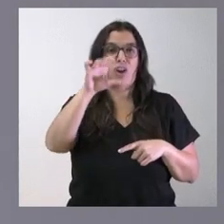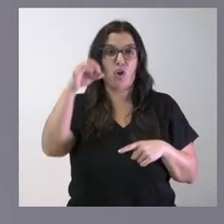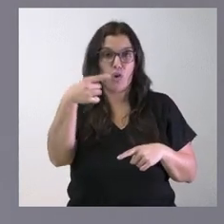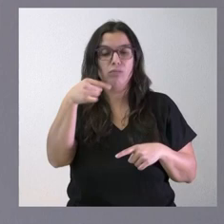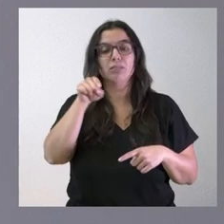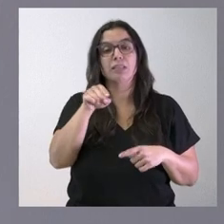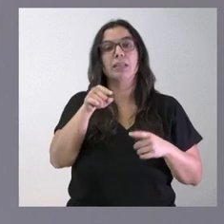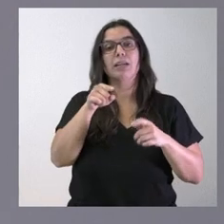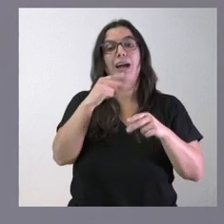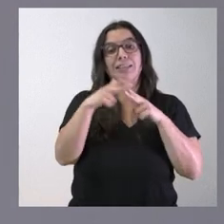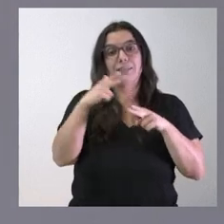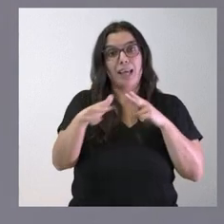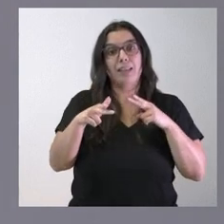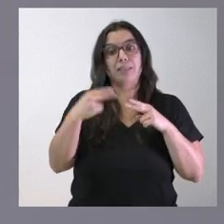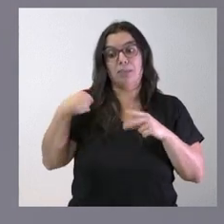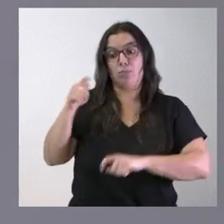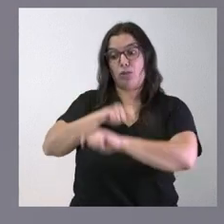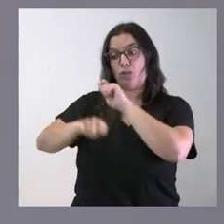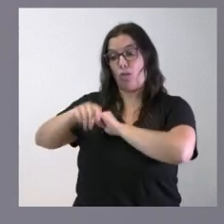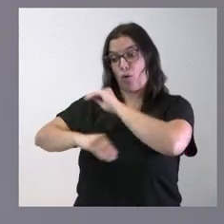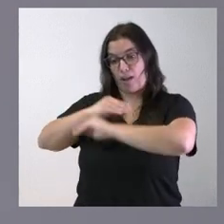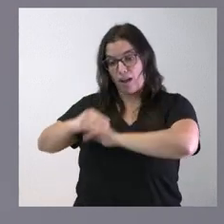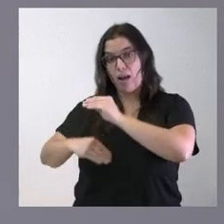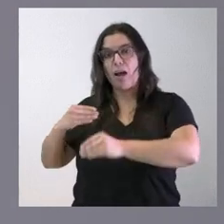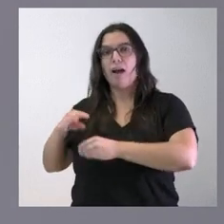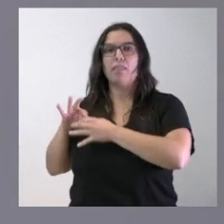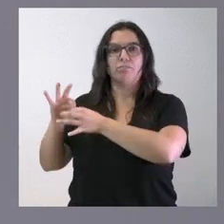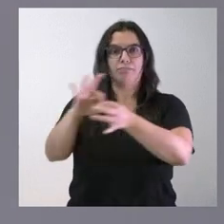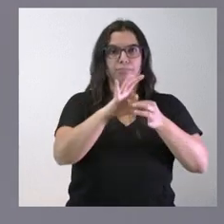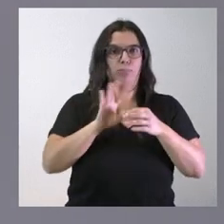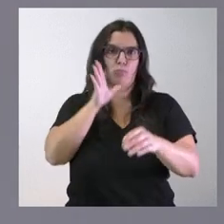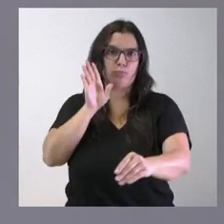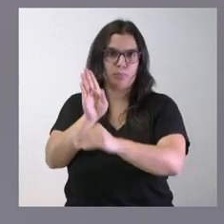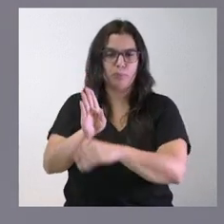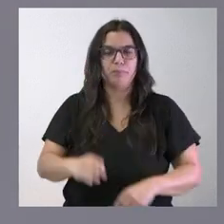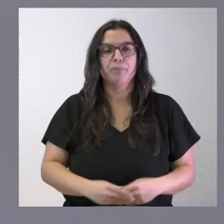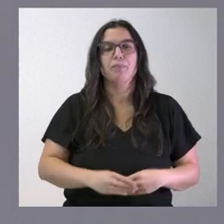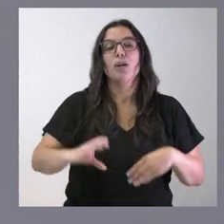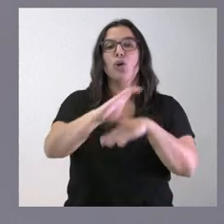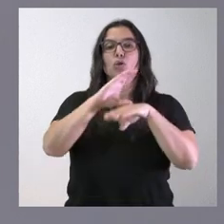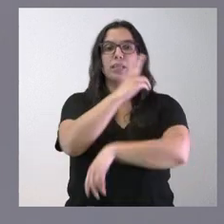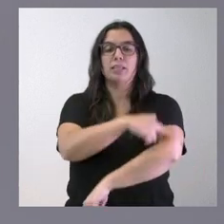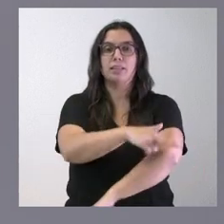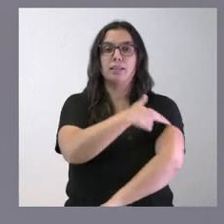realizadas por esta asociación que recibe en este momento la ayuda. La Consejería de Sanidad